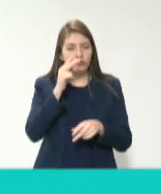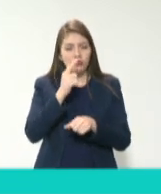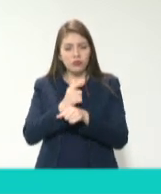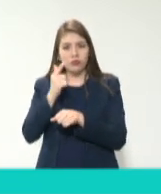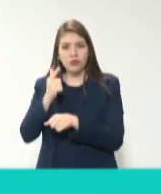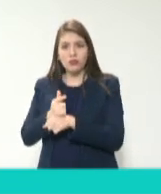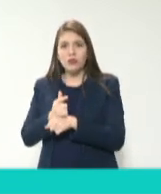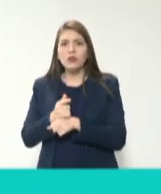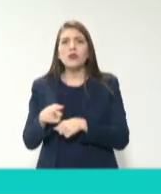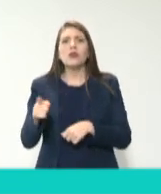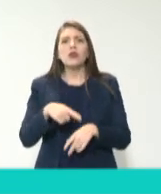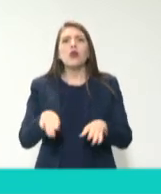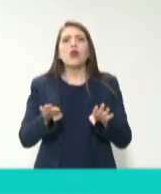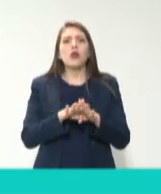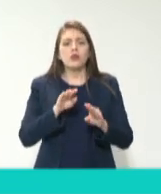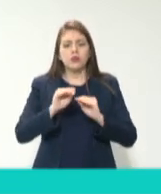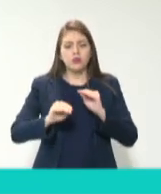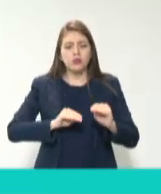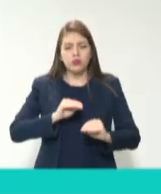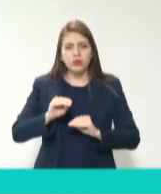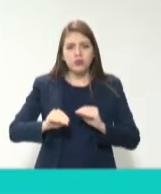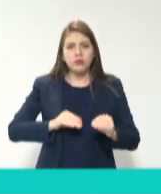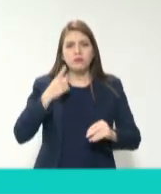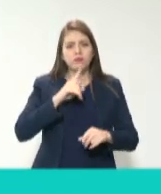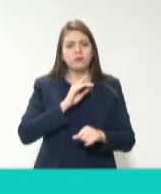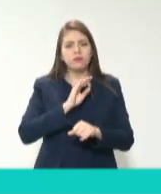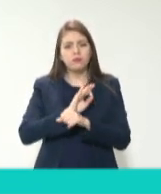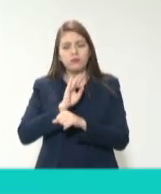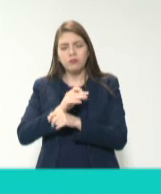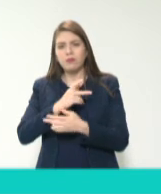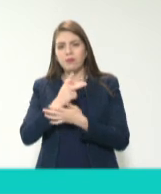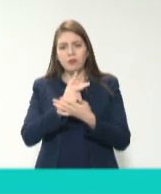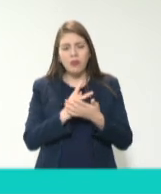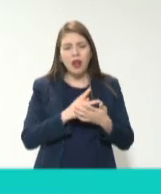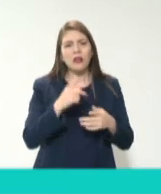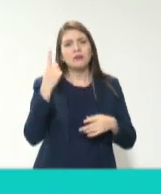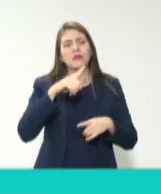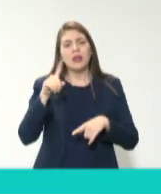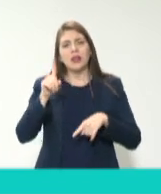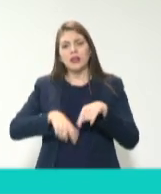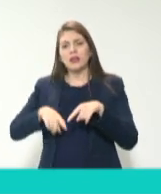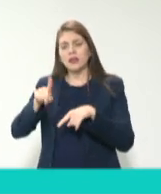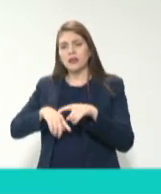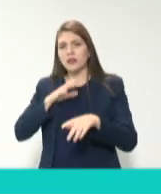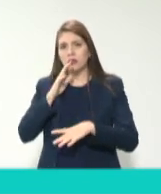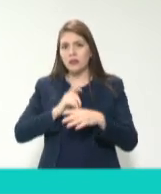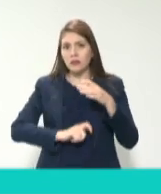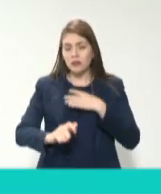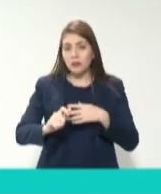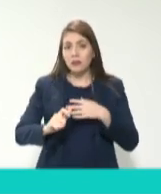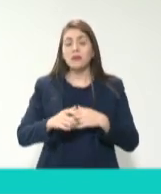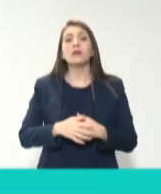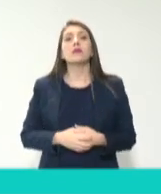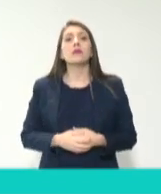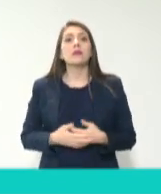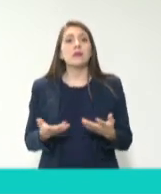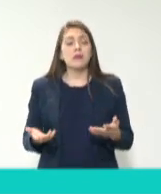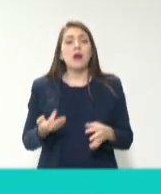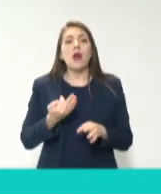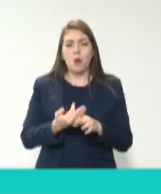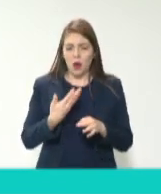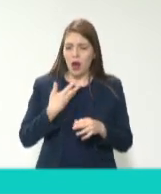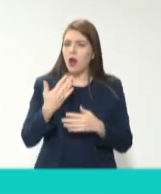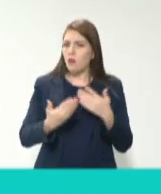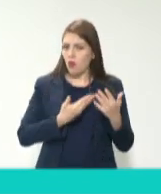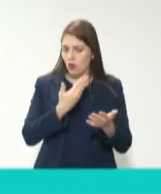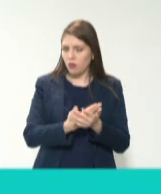cómo hacer política pública para enfrentar temas de corrupción. Esa, tenemos ya una propuesta que está presentada